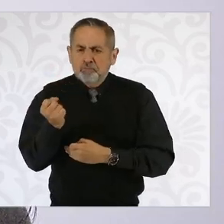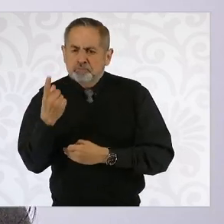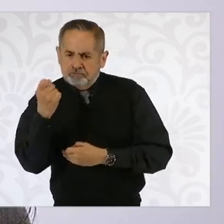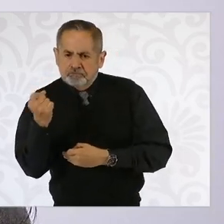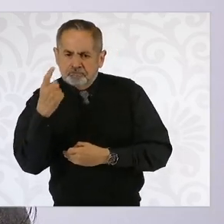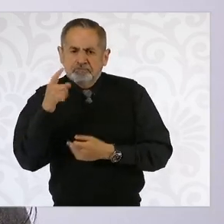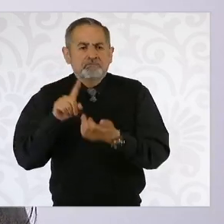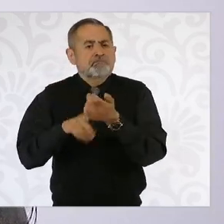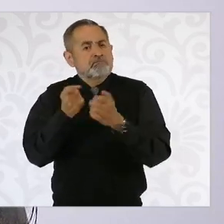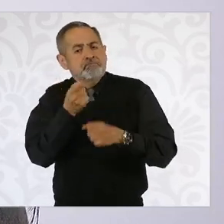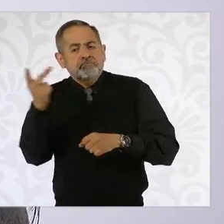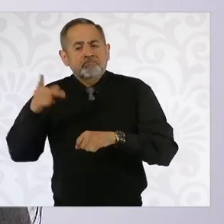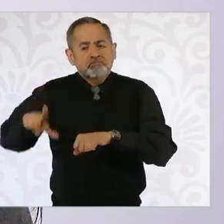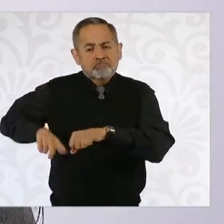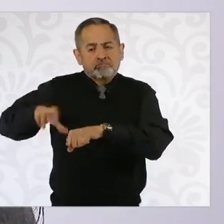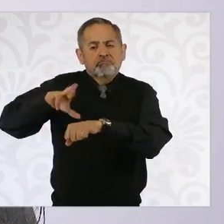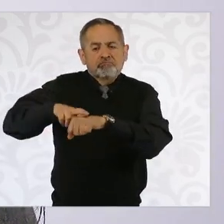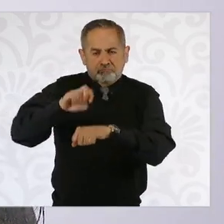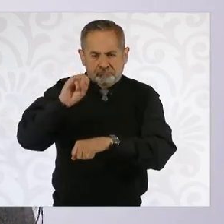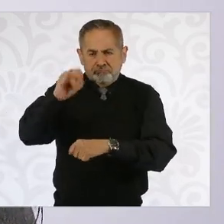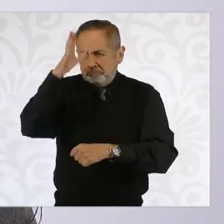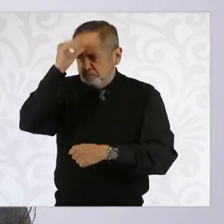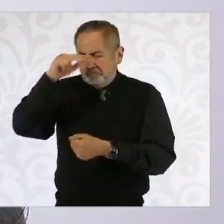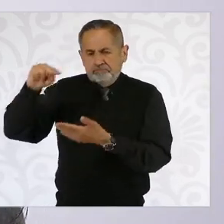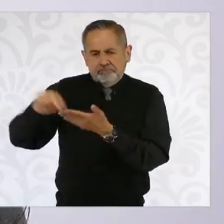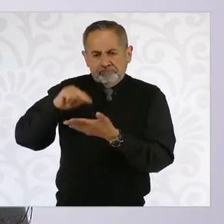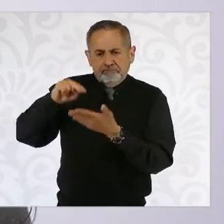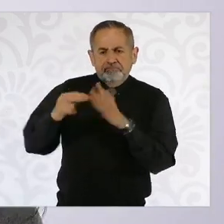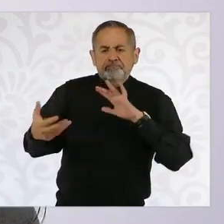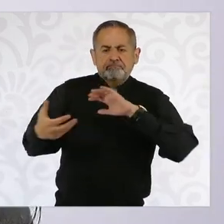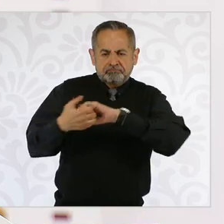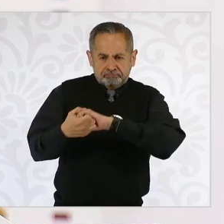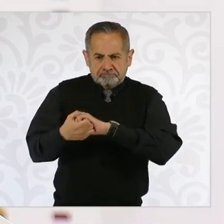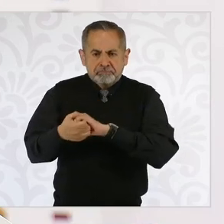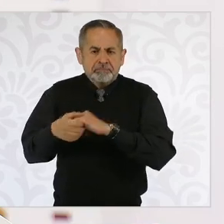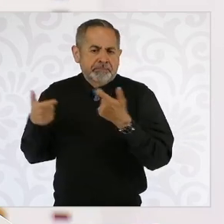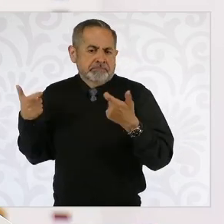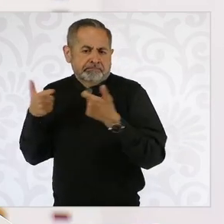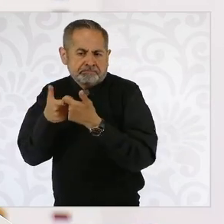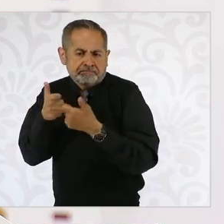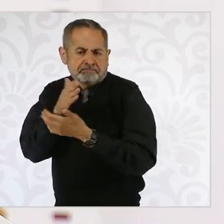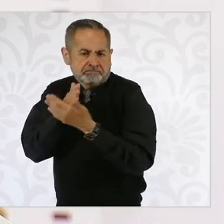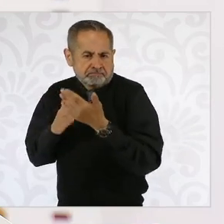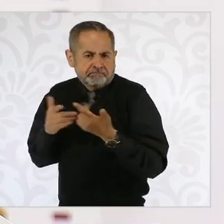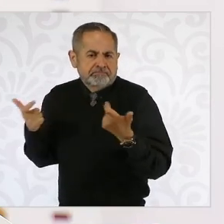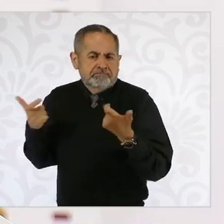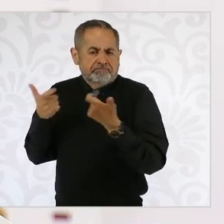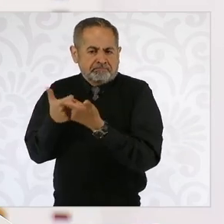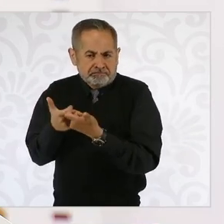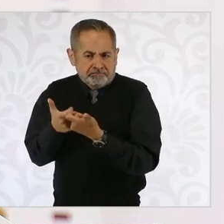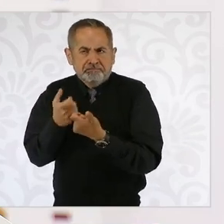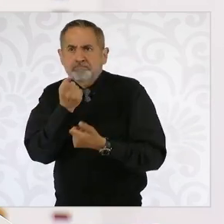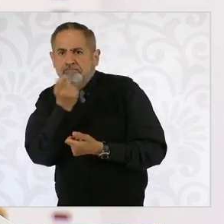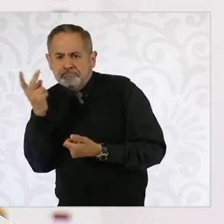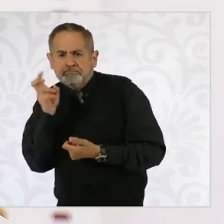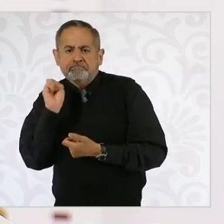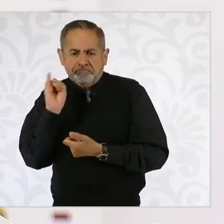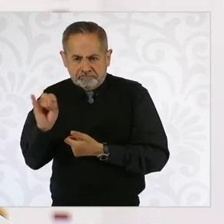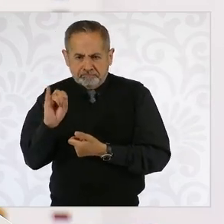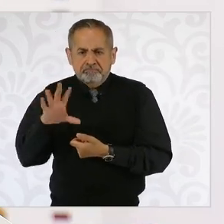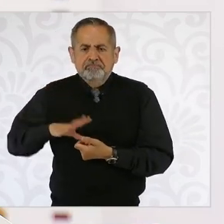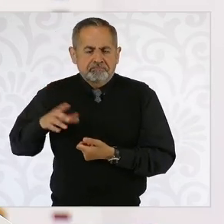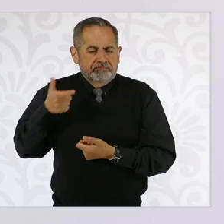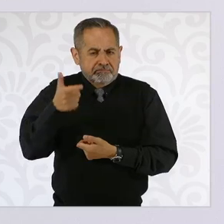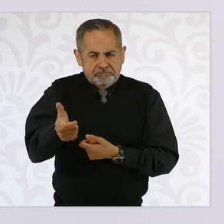los gobernadores han firmado el convenio con la federación y han puesto la mitad de los recursos para cubrirlo. De esta manera